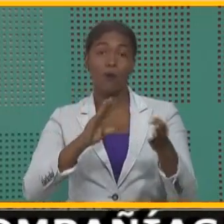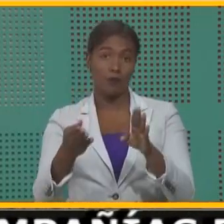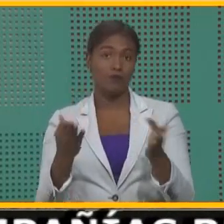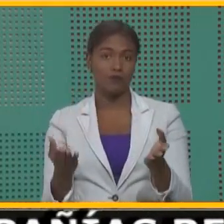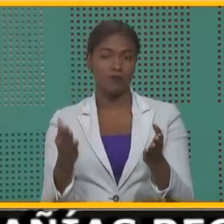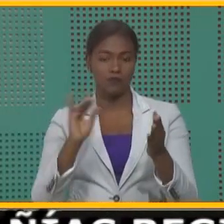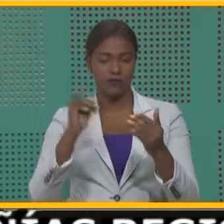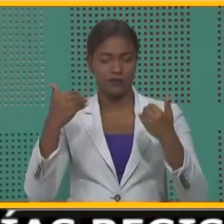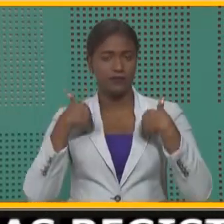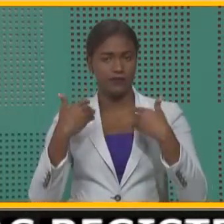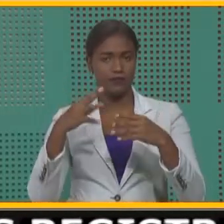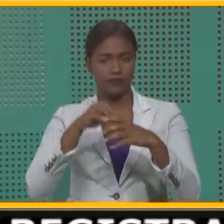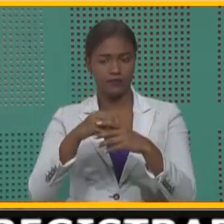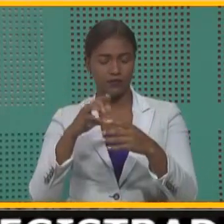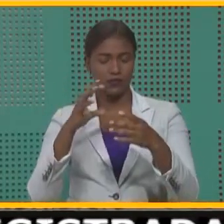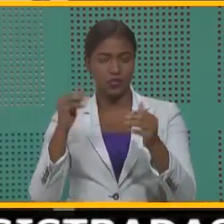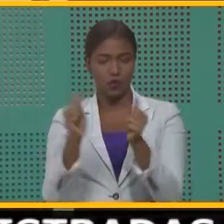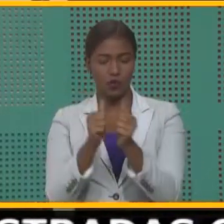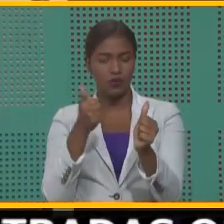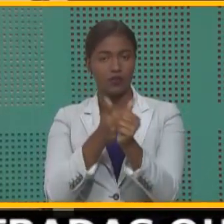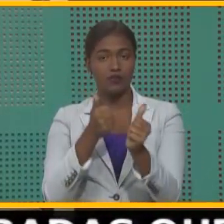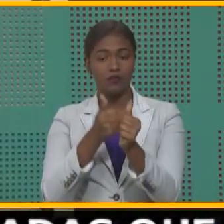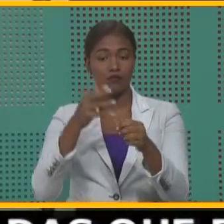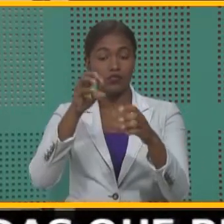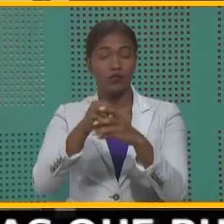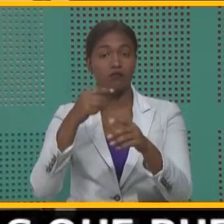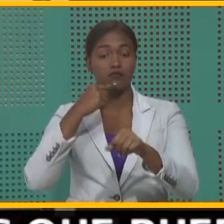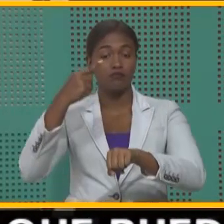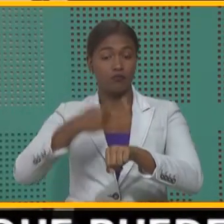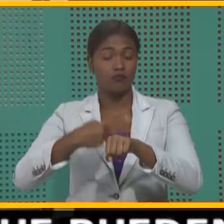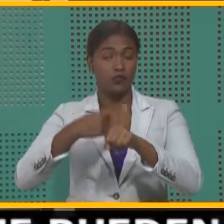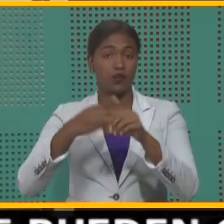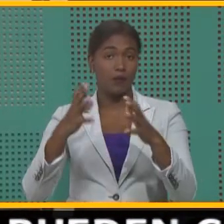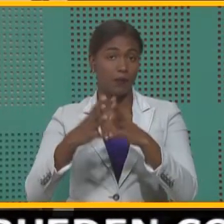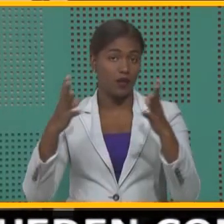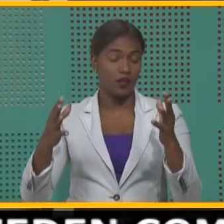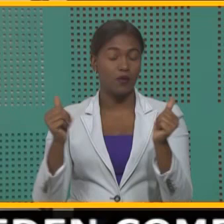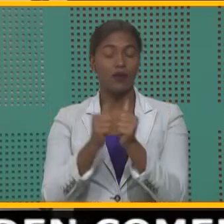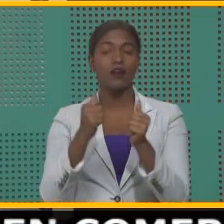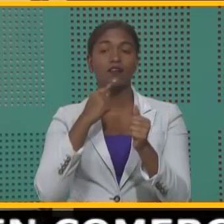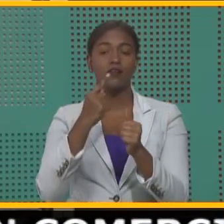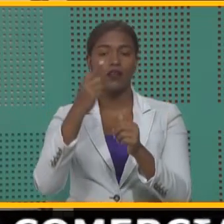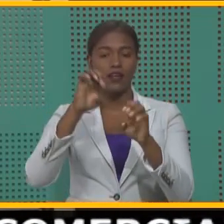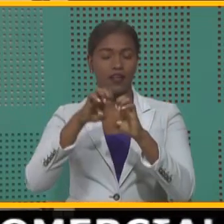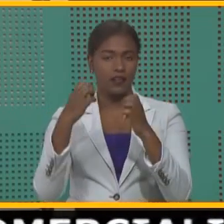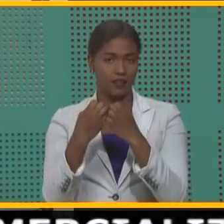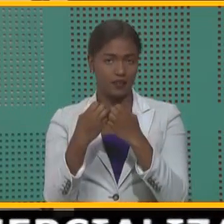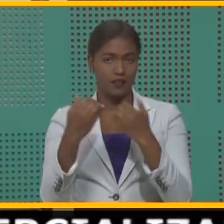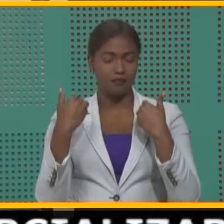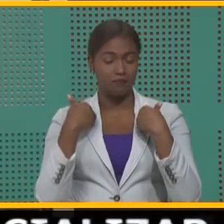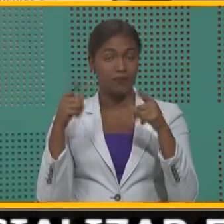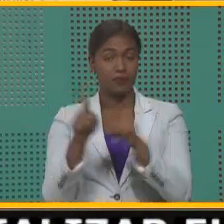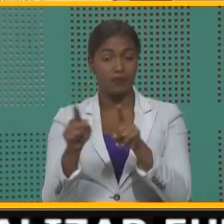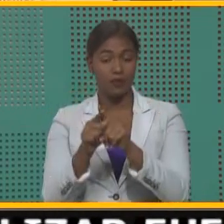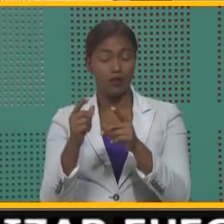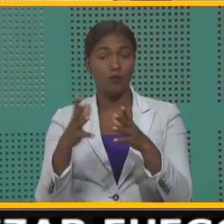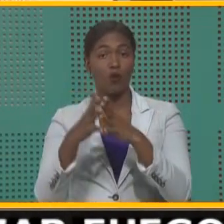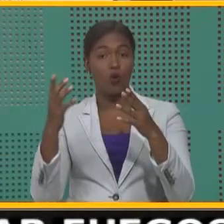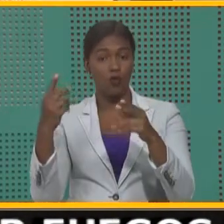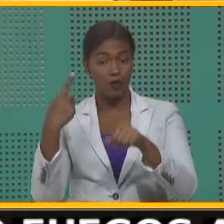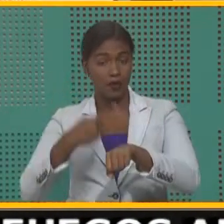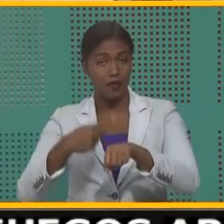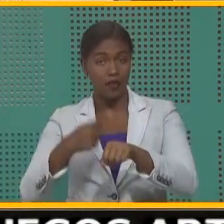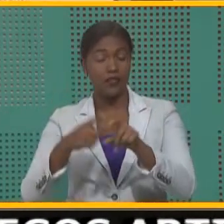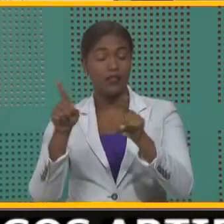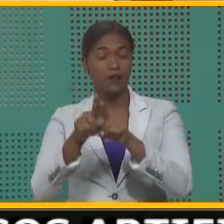trata es de tener justamente un abordaje multidisciplinario con un equipo, también multidisciplinario, que